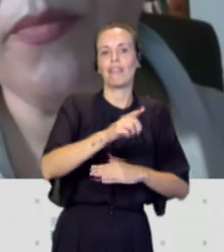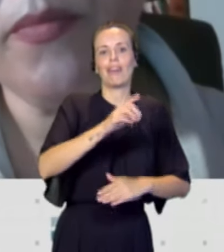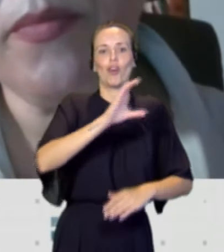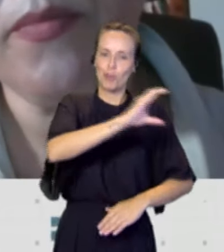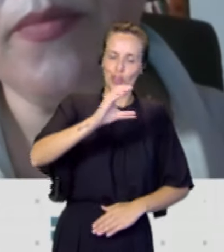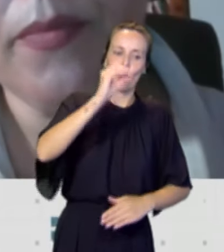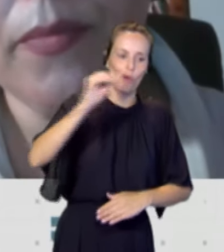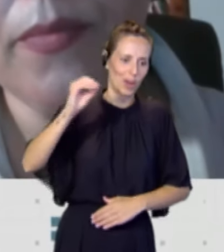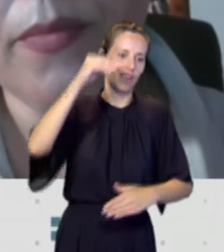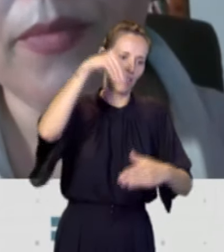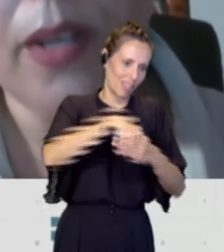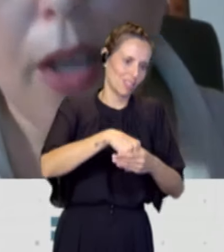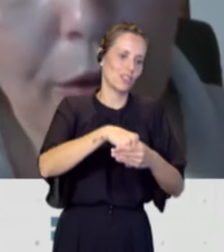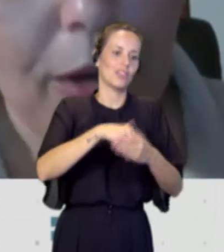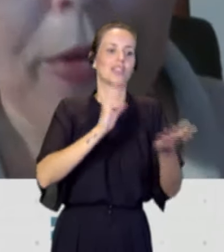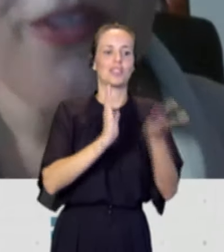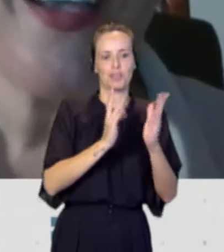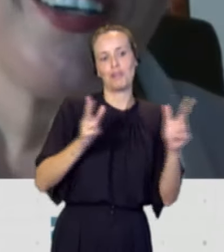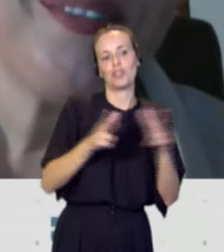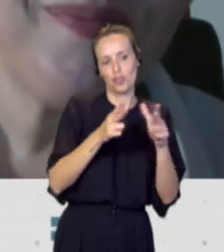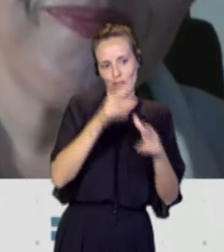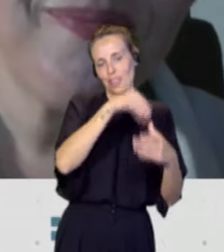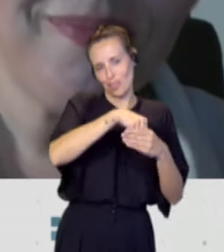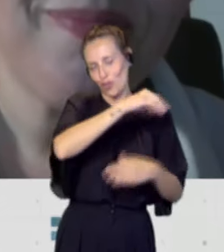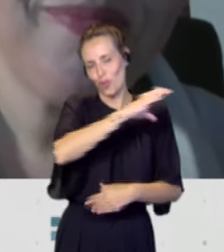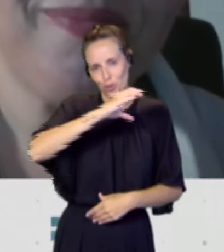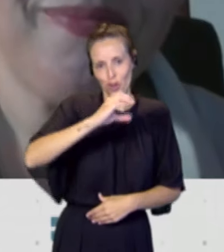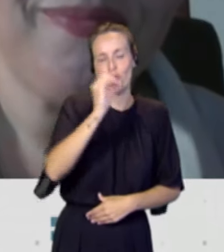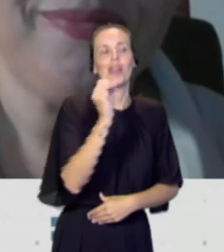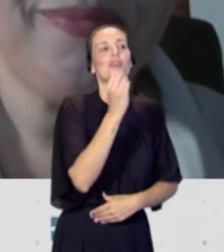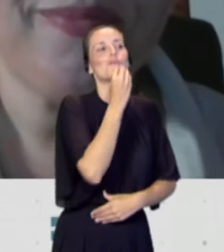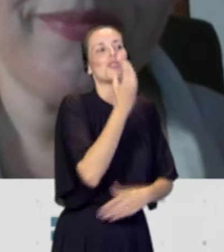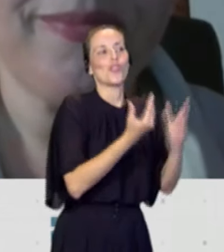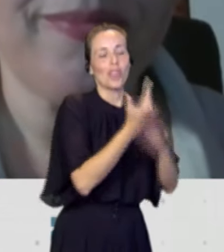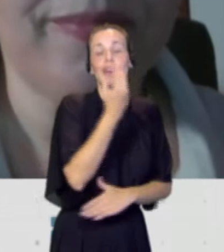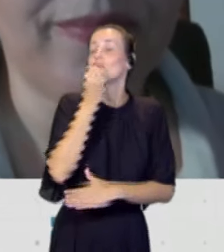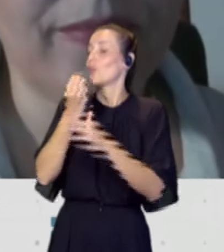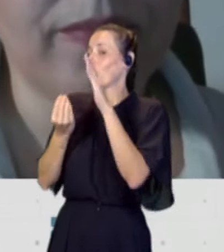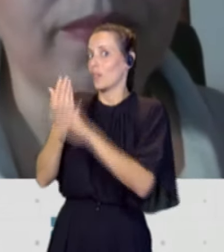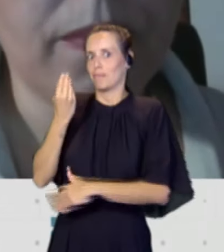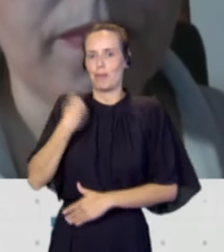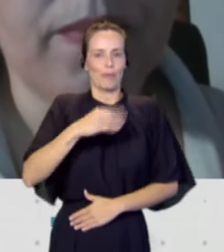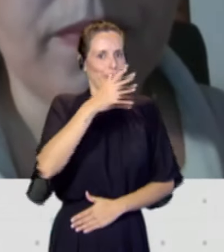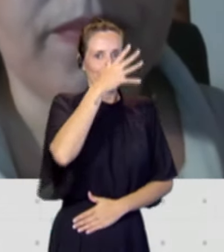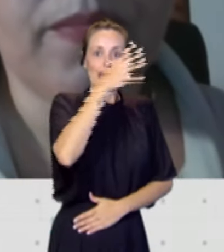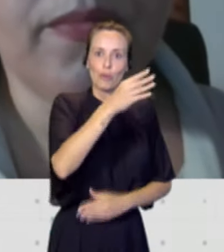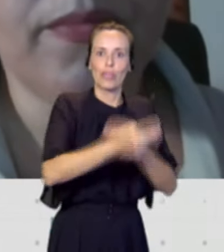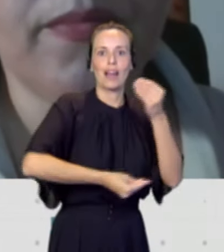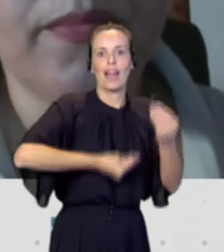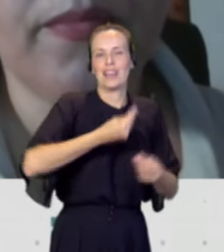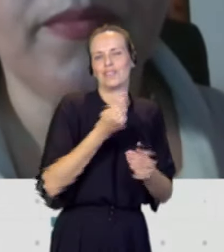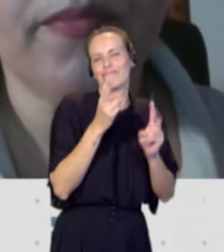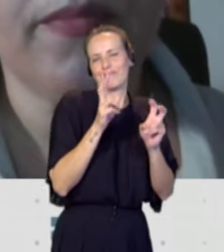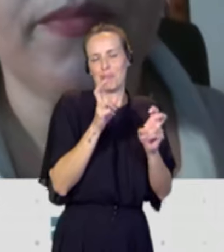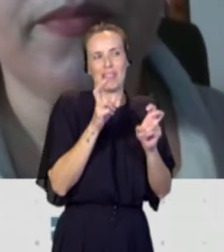esta hora. ¿Qué tal? Muy buenos días. Hola, buenos días. Bueno, esa denuncia que han hecho de la situación y de